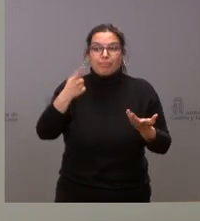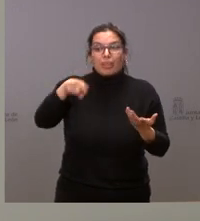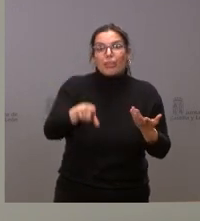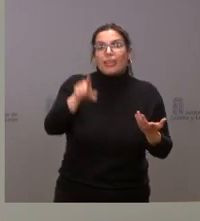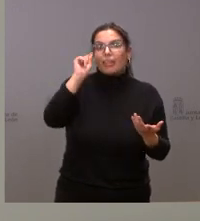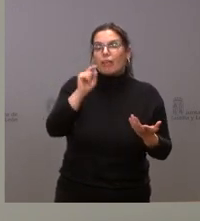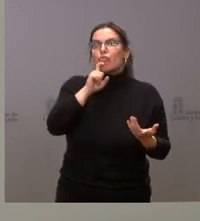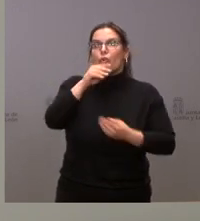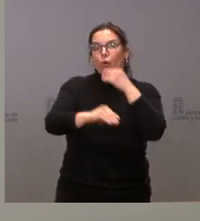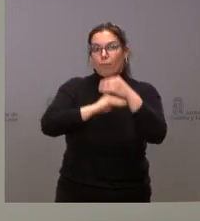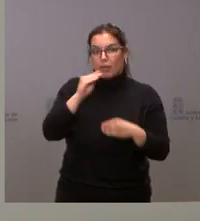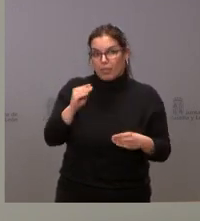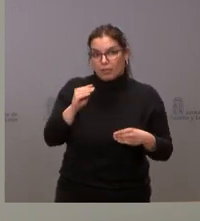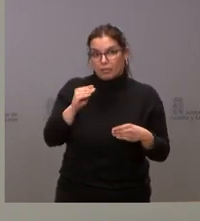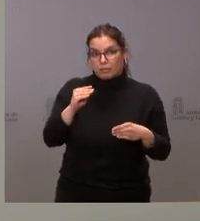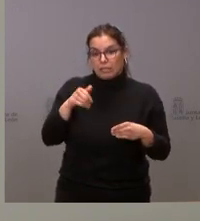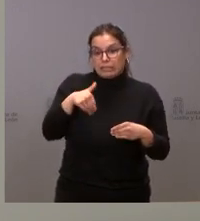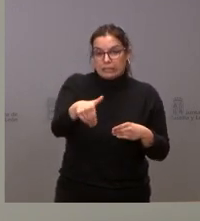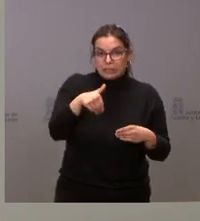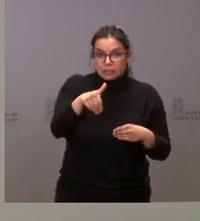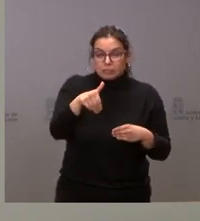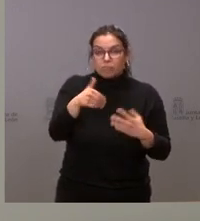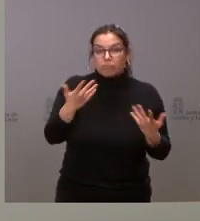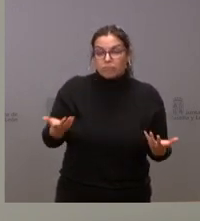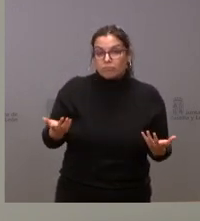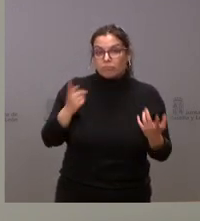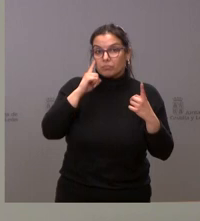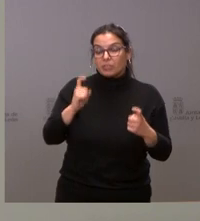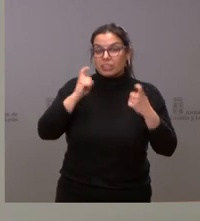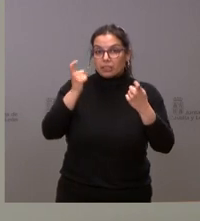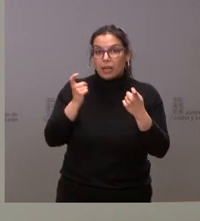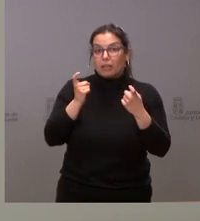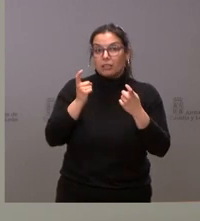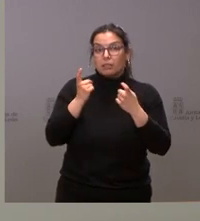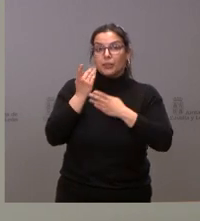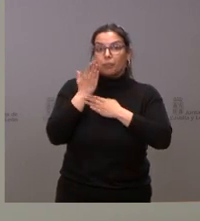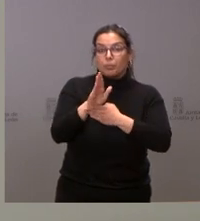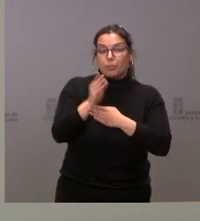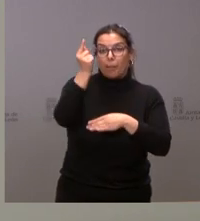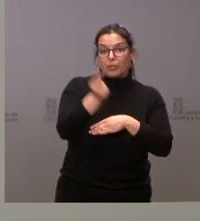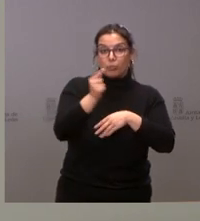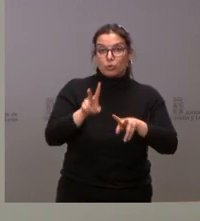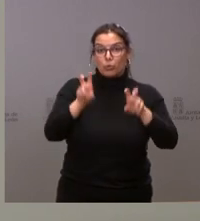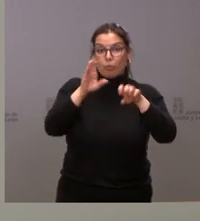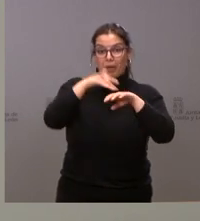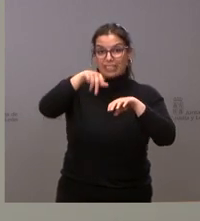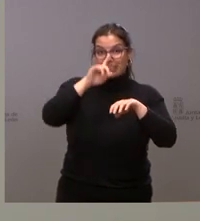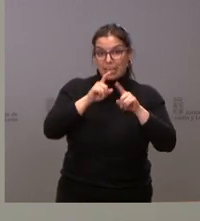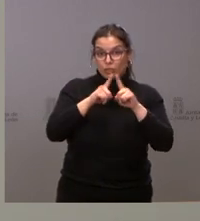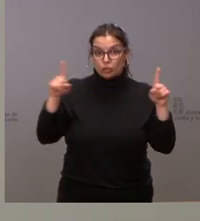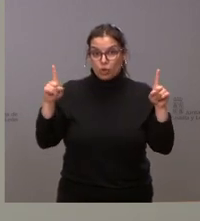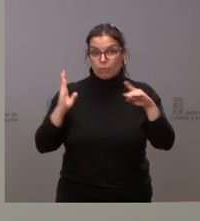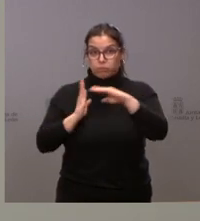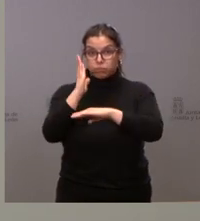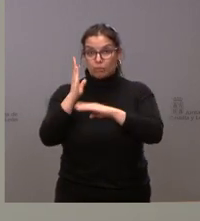abordar el futuro inmediato, si plantear el nuevo presupuesto para este ejercicio o trabajar